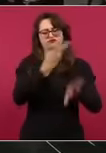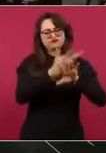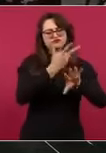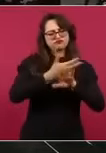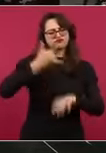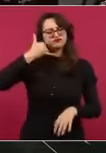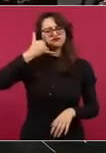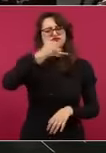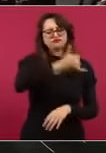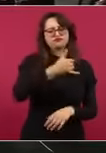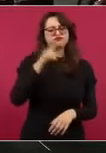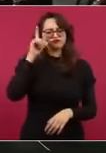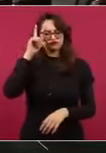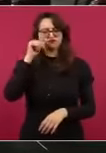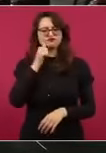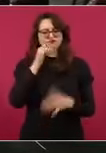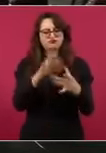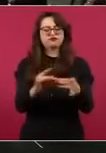Sí,